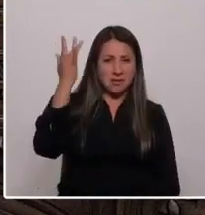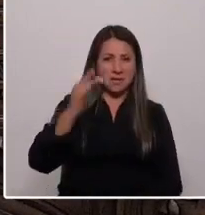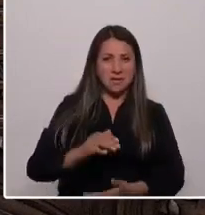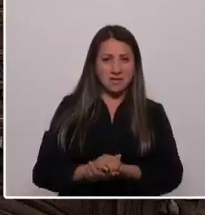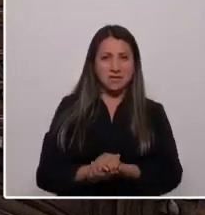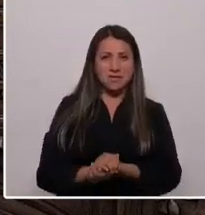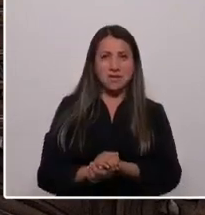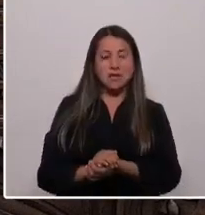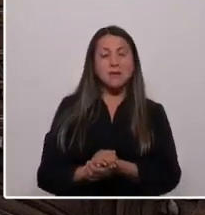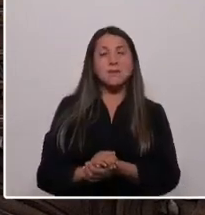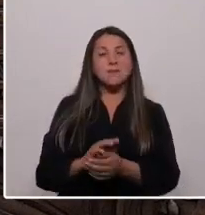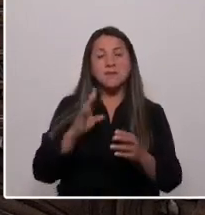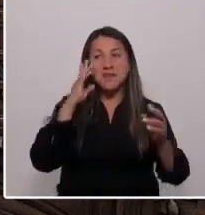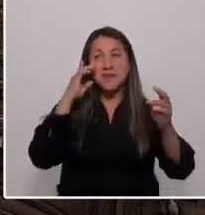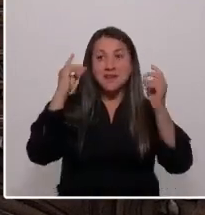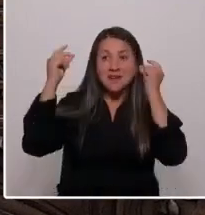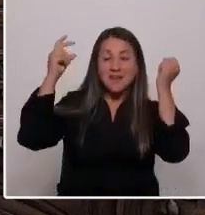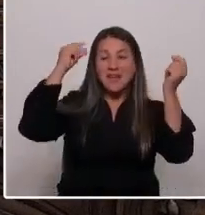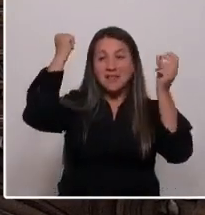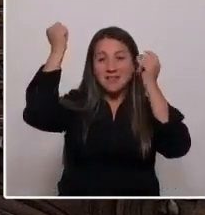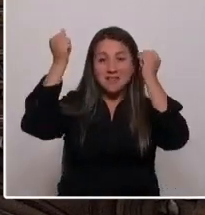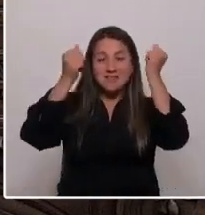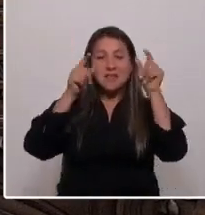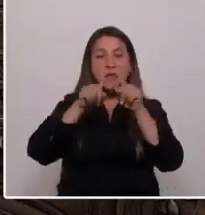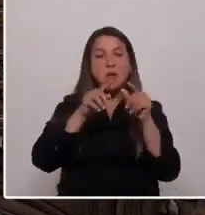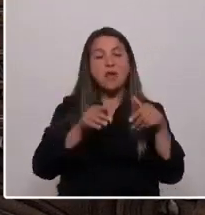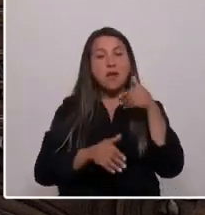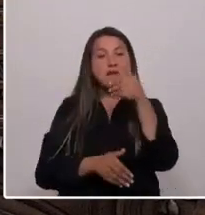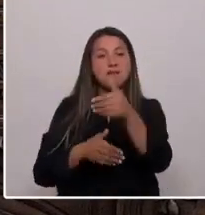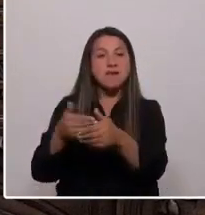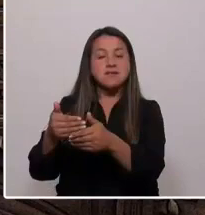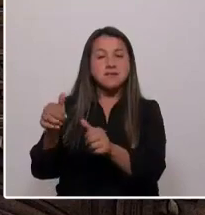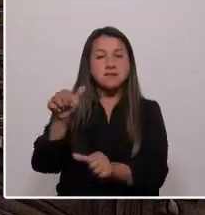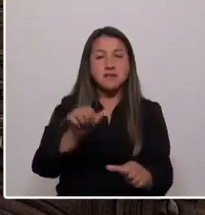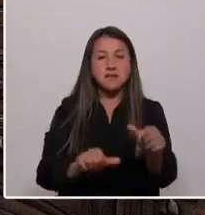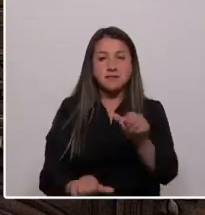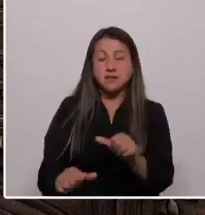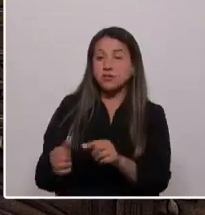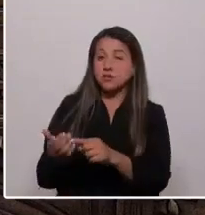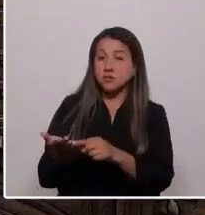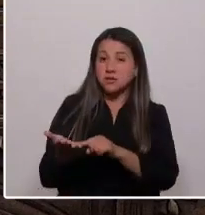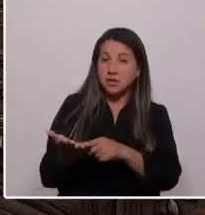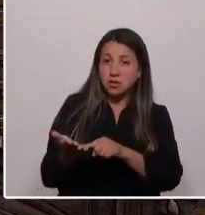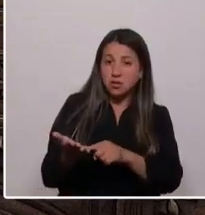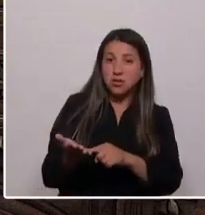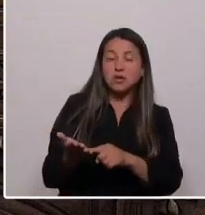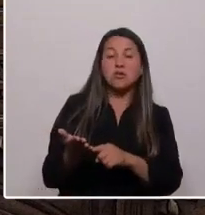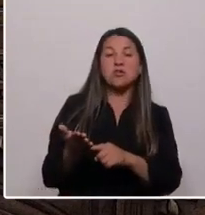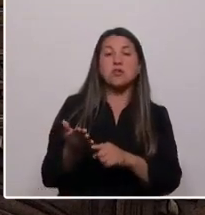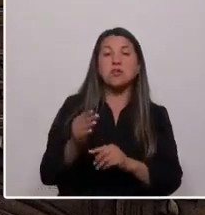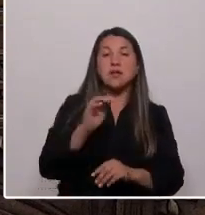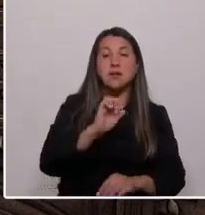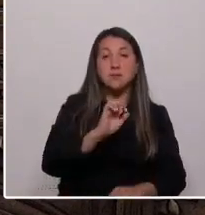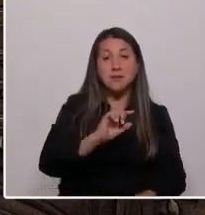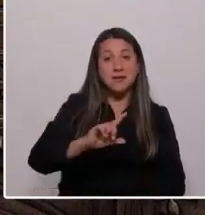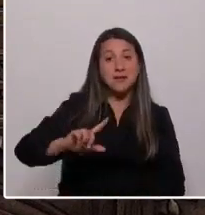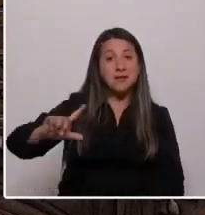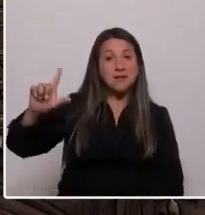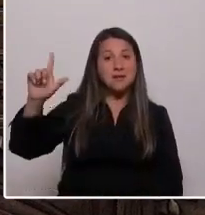creatividad, del avance científico y tecnológico, de los emprendimientos económicos